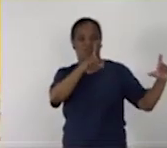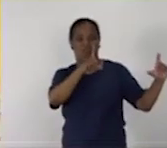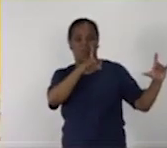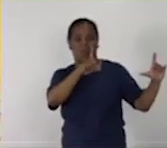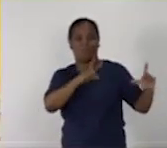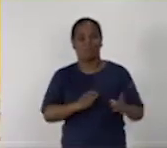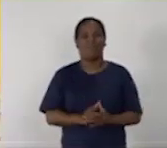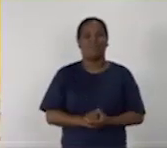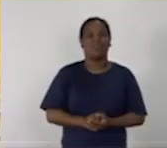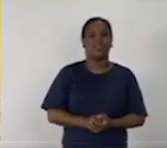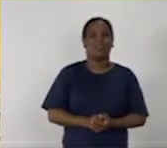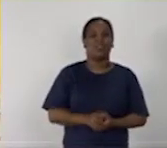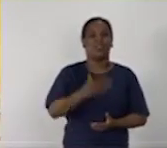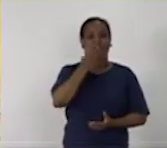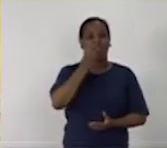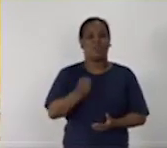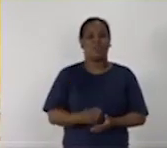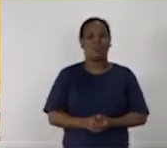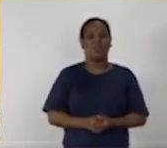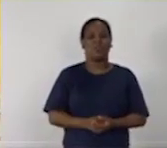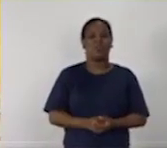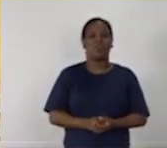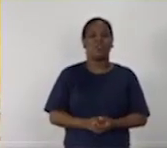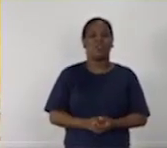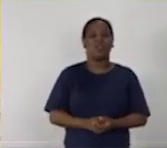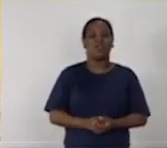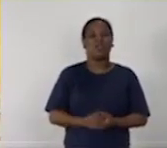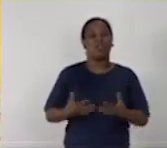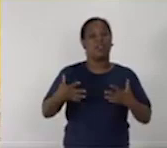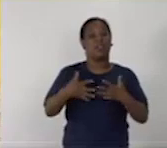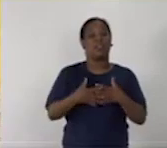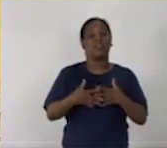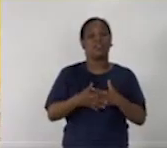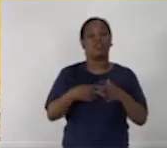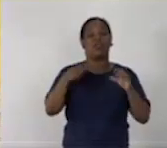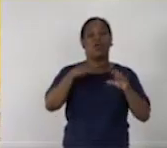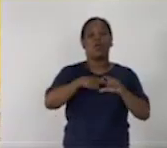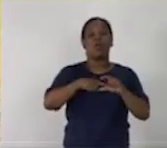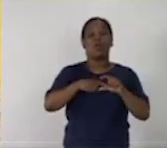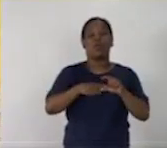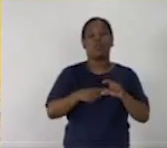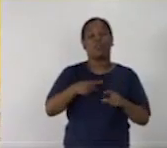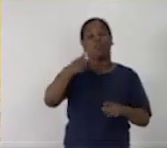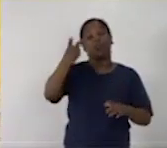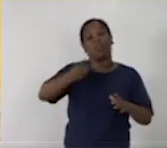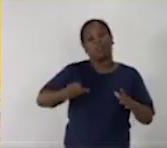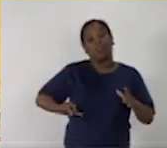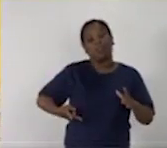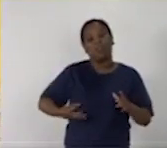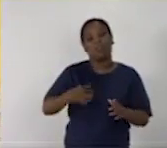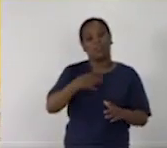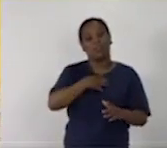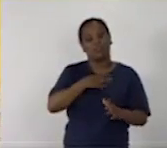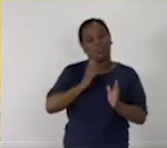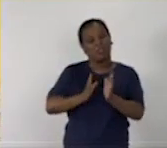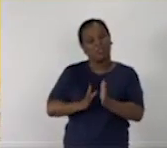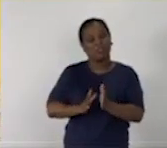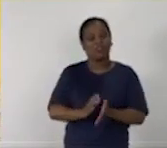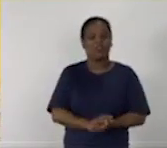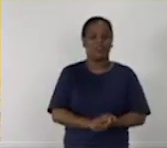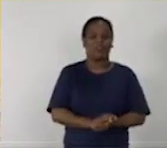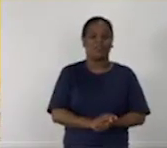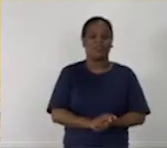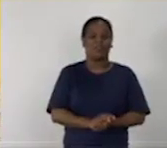lo haremos a partir de imágenes. Sí, les van a gustar porque están relacionadas con los contenidos de las lecturas